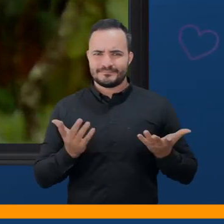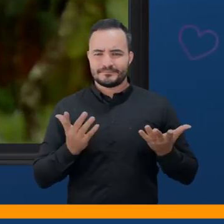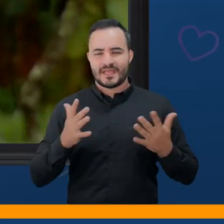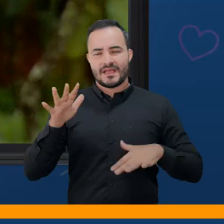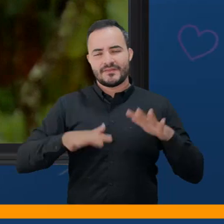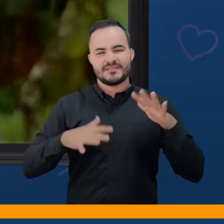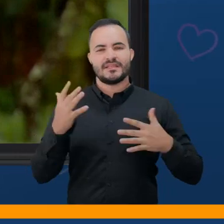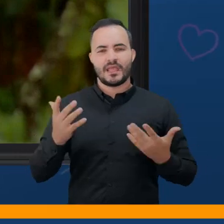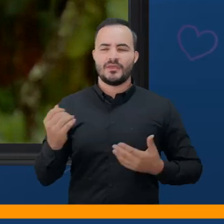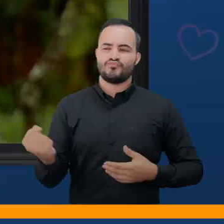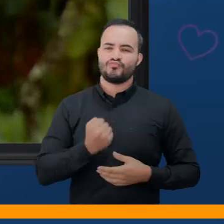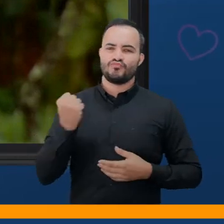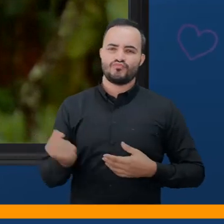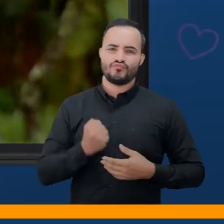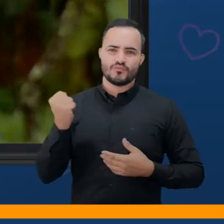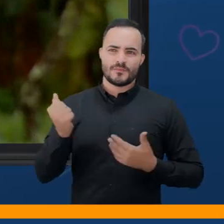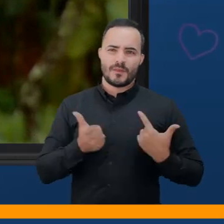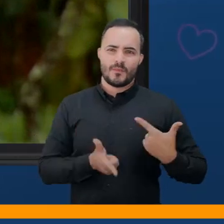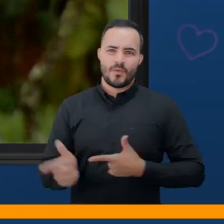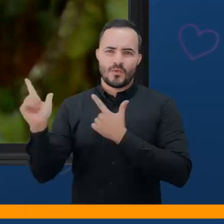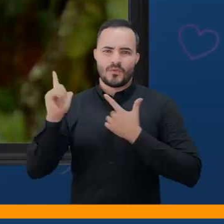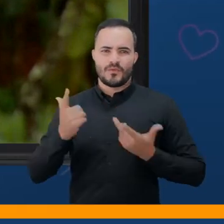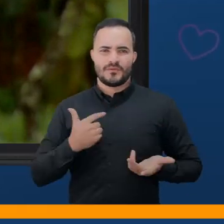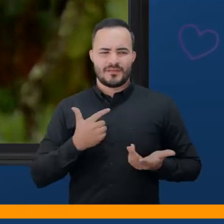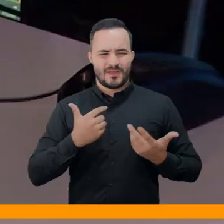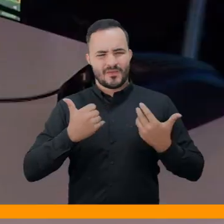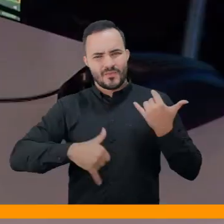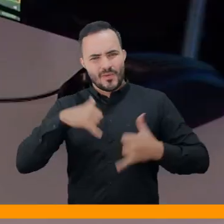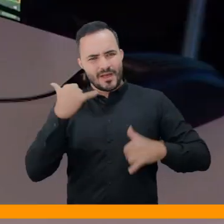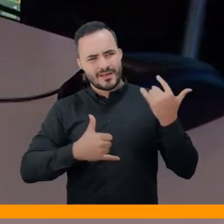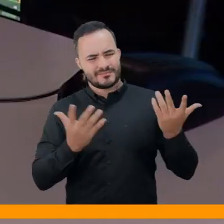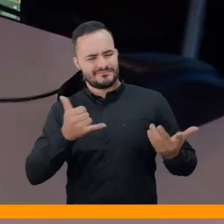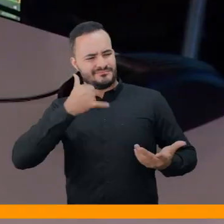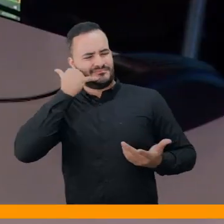por tomar del pelo al personal que está en el call center.